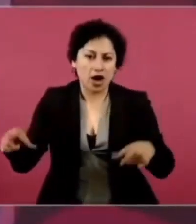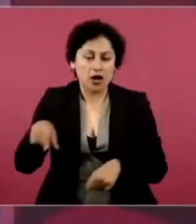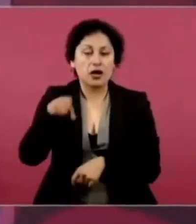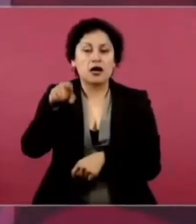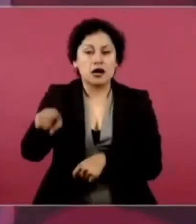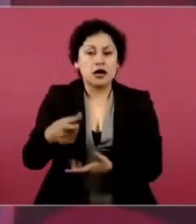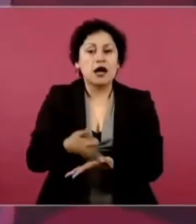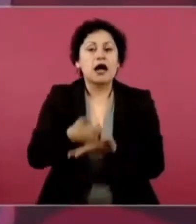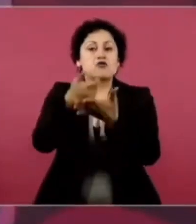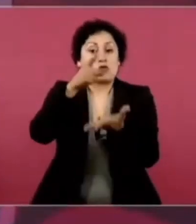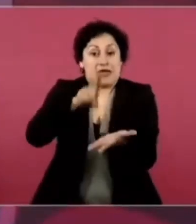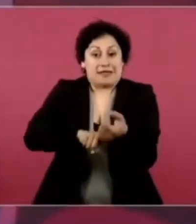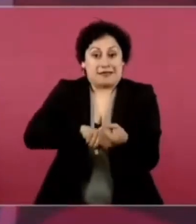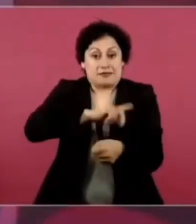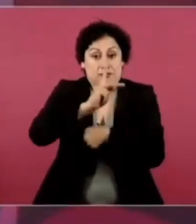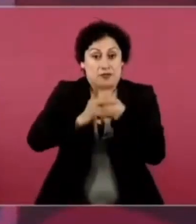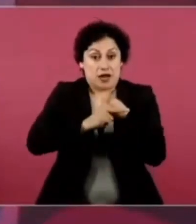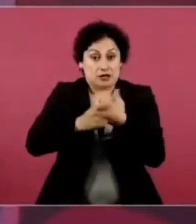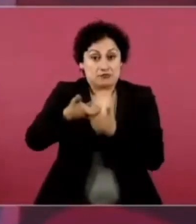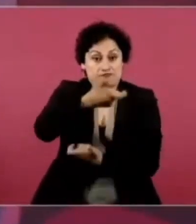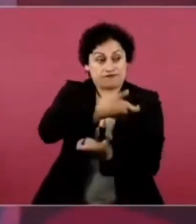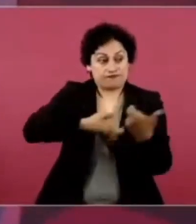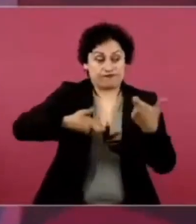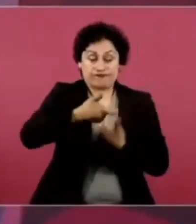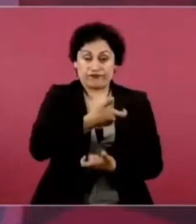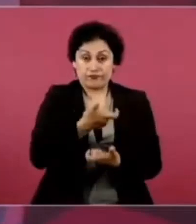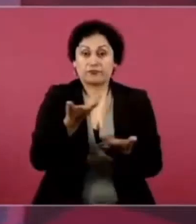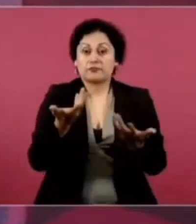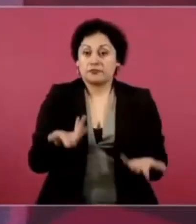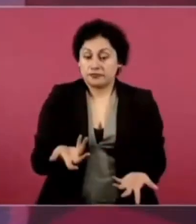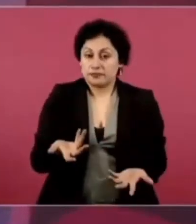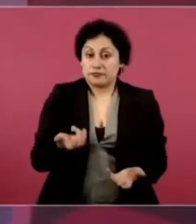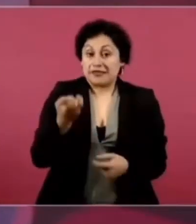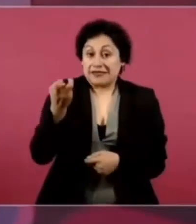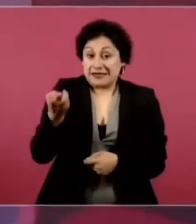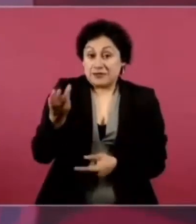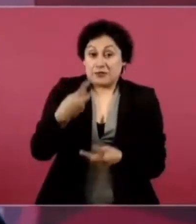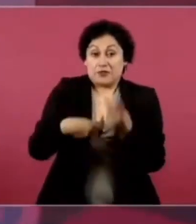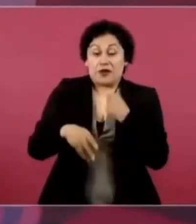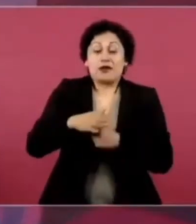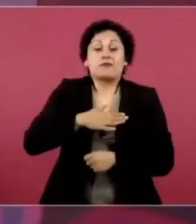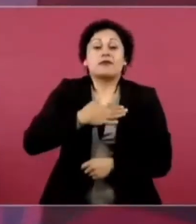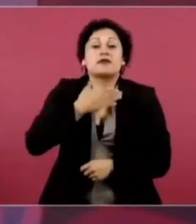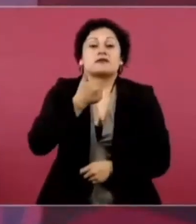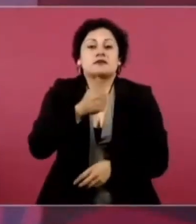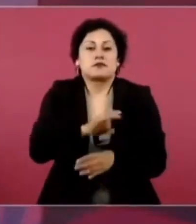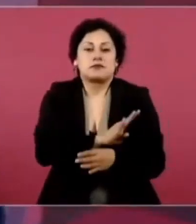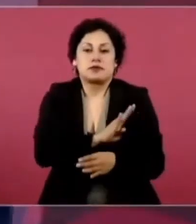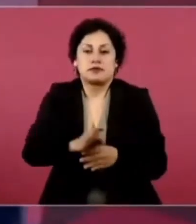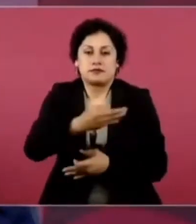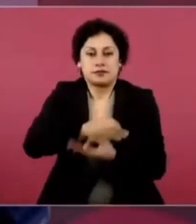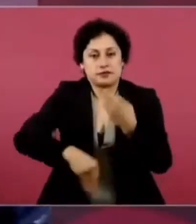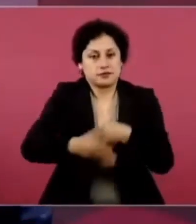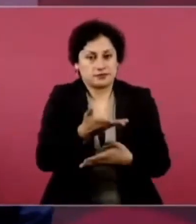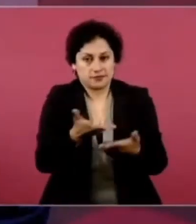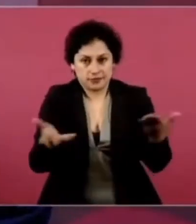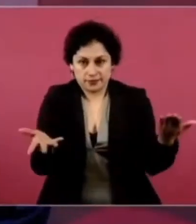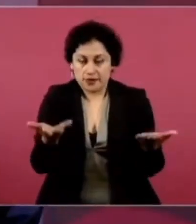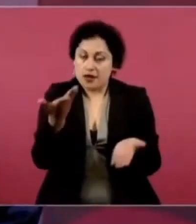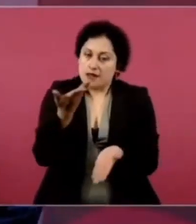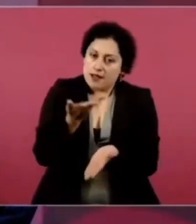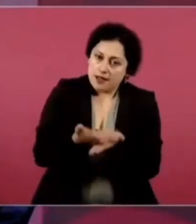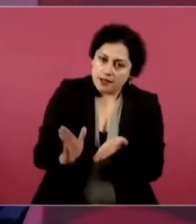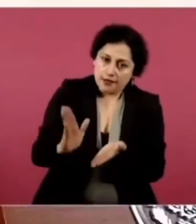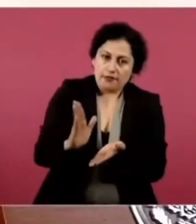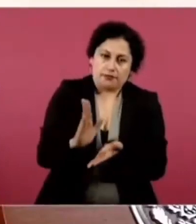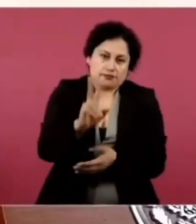fortalece el mercado interno, es bienestar. Además, ya hay